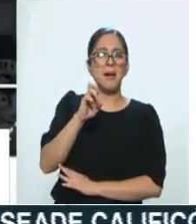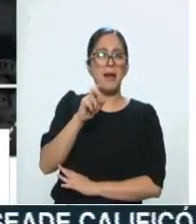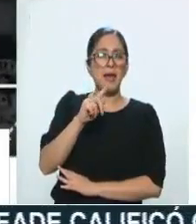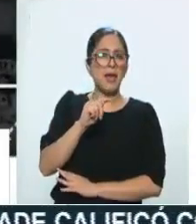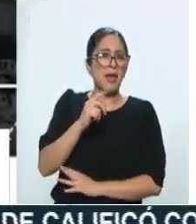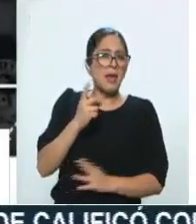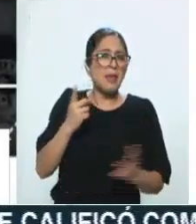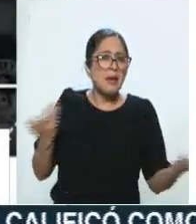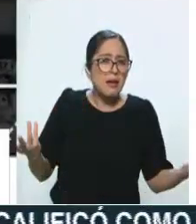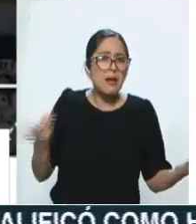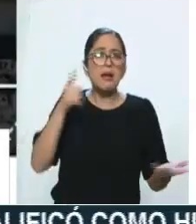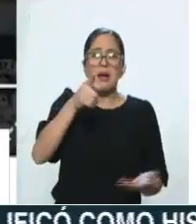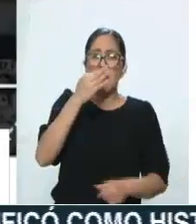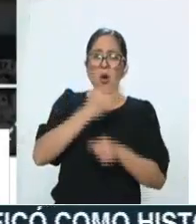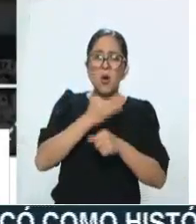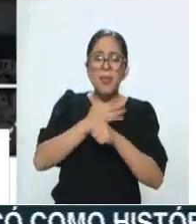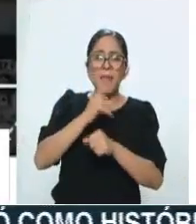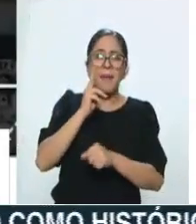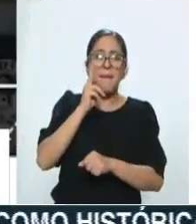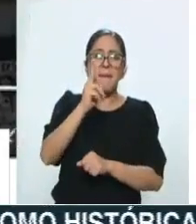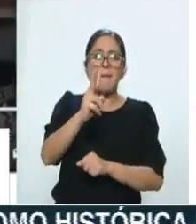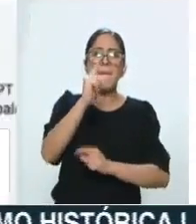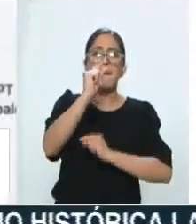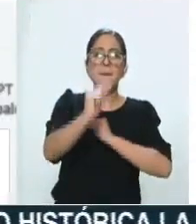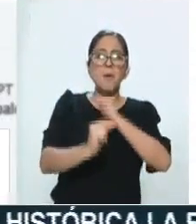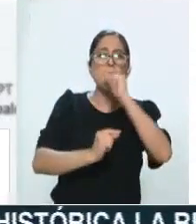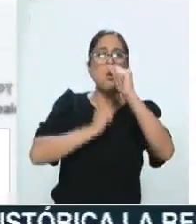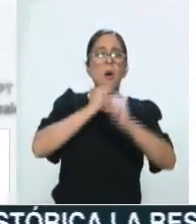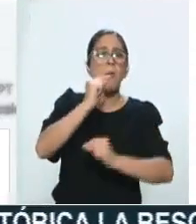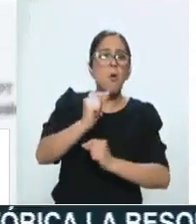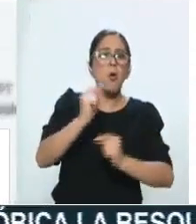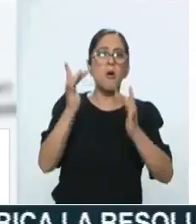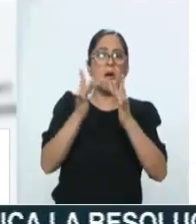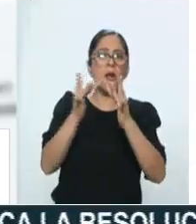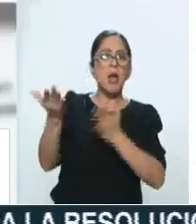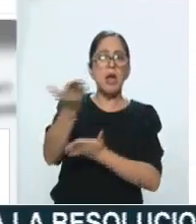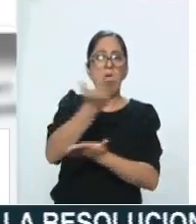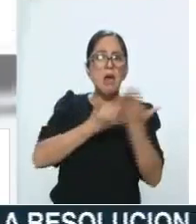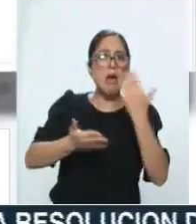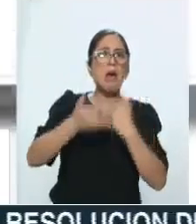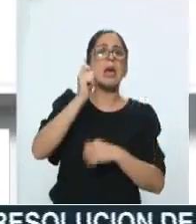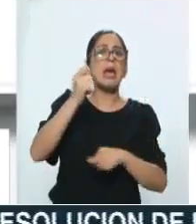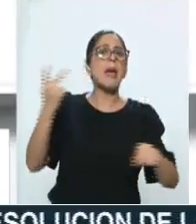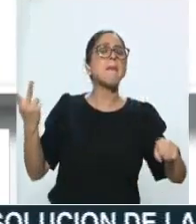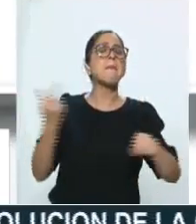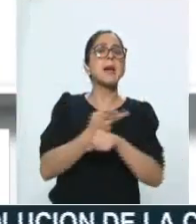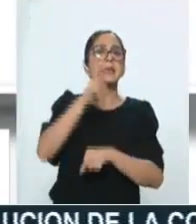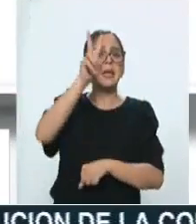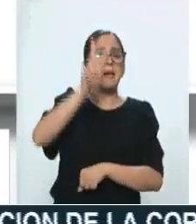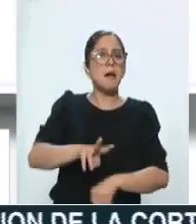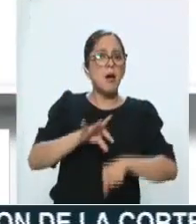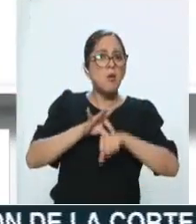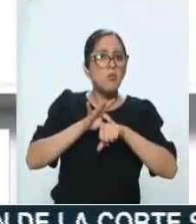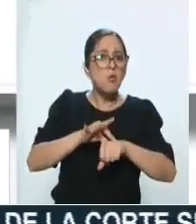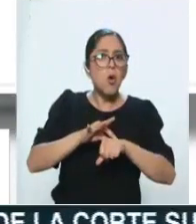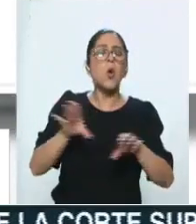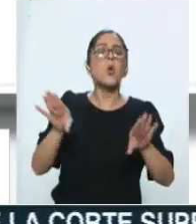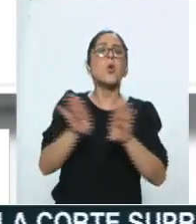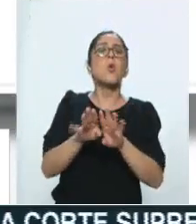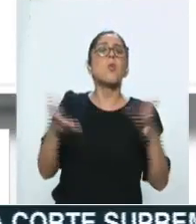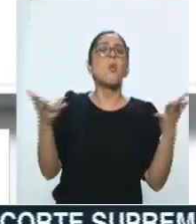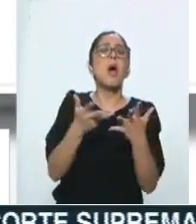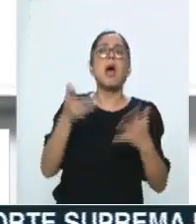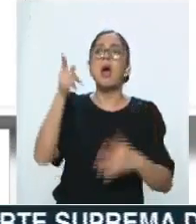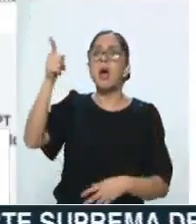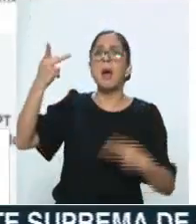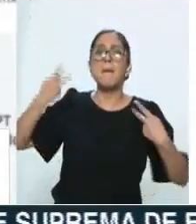histórico porque vemos el poder de las redes, cómo tiene efectos en la vida real, cómo logran que esta persona se disculpe, y